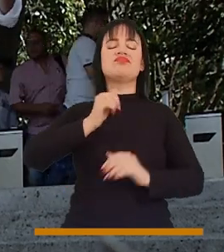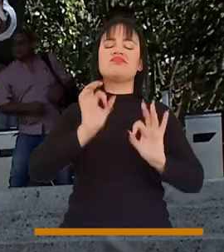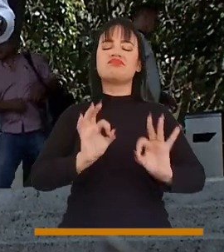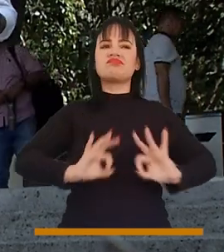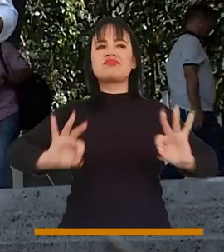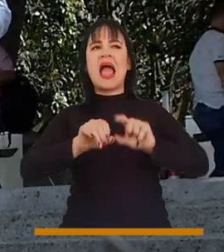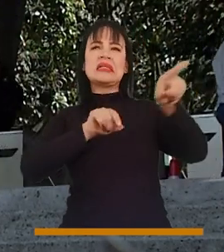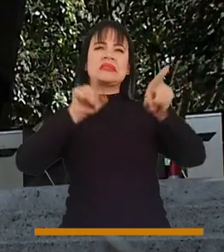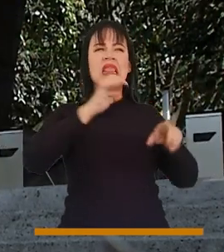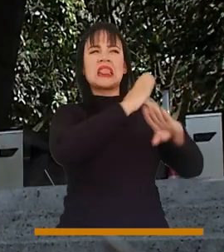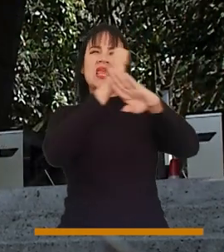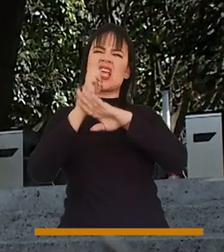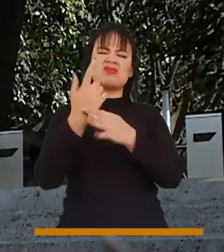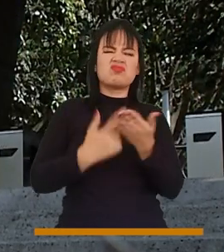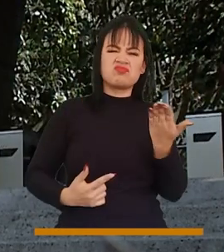frente a estas entidades.